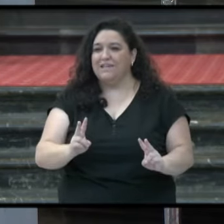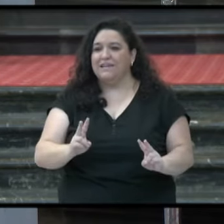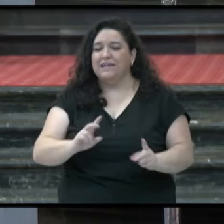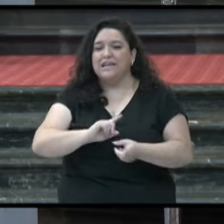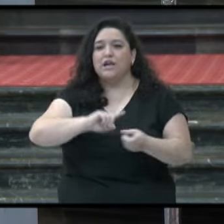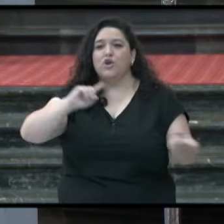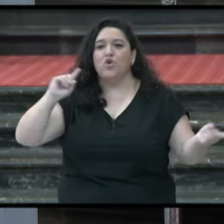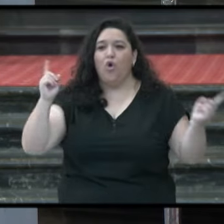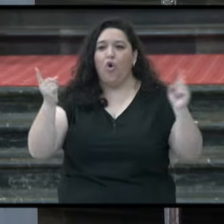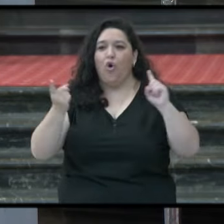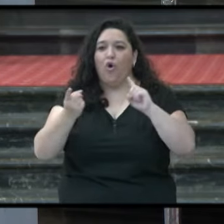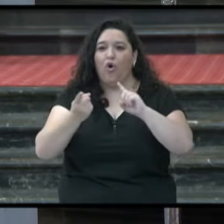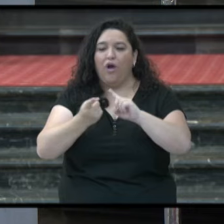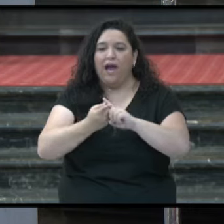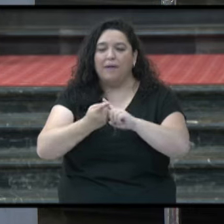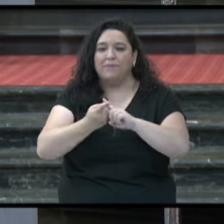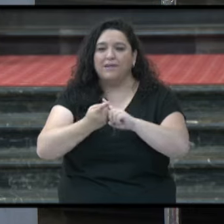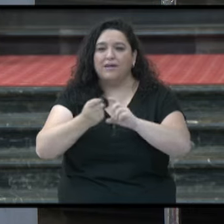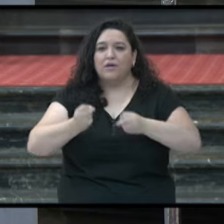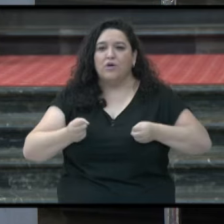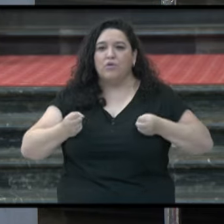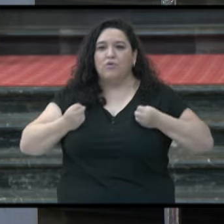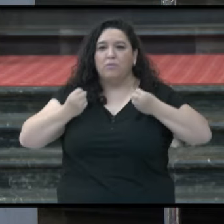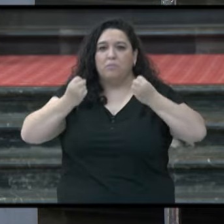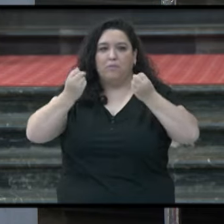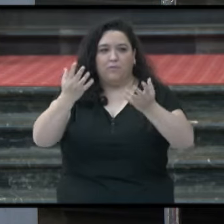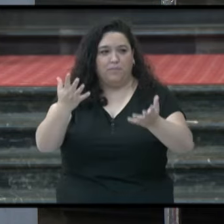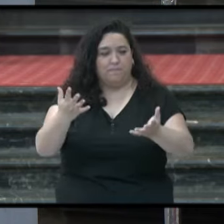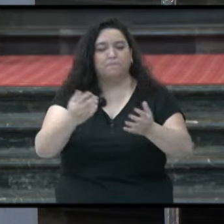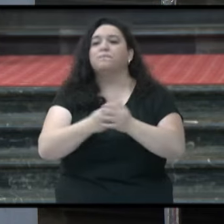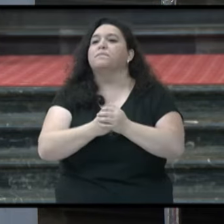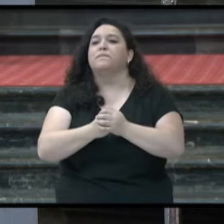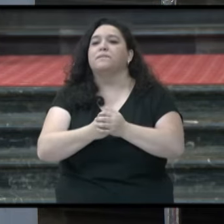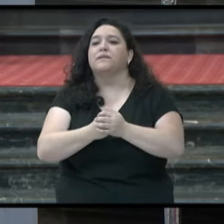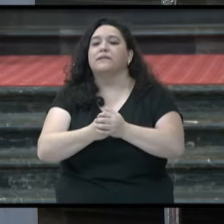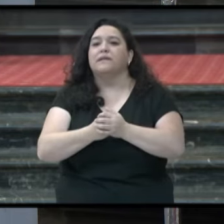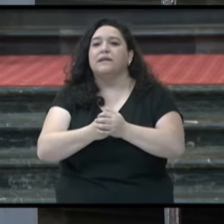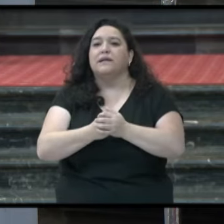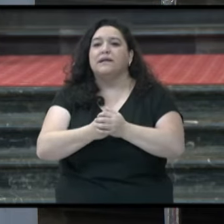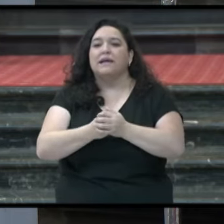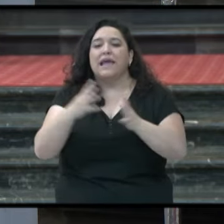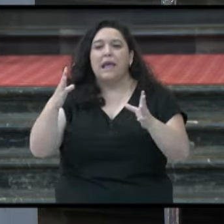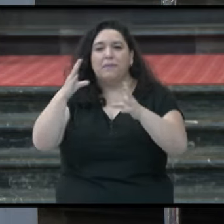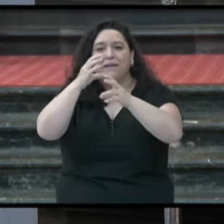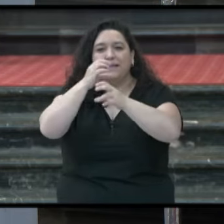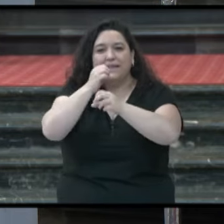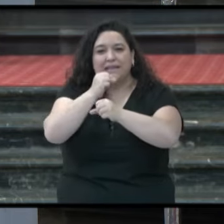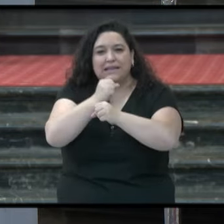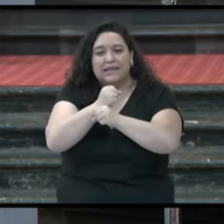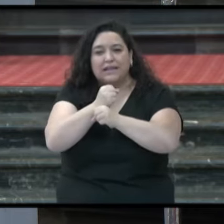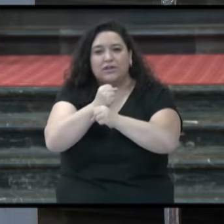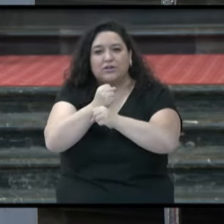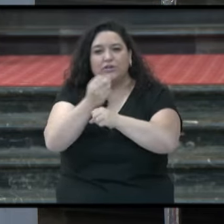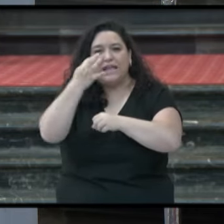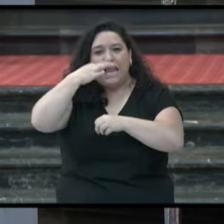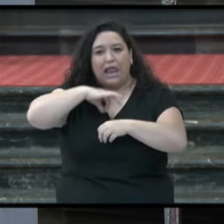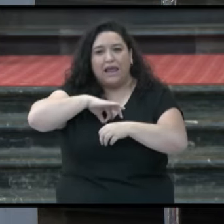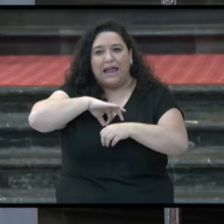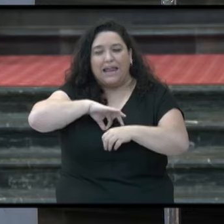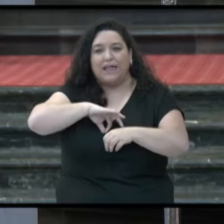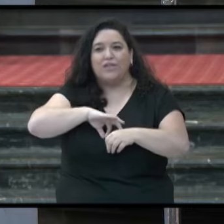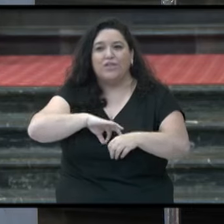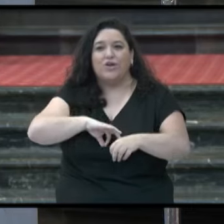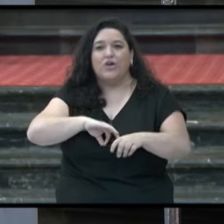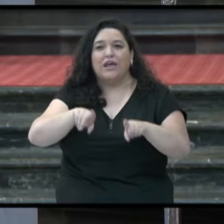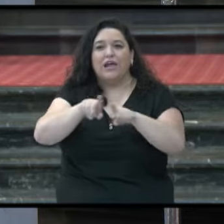transforme desde dentro. El misterio de la encarnación es misterio por el que